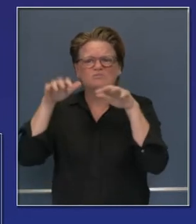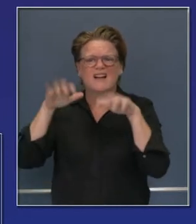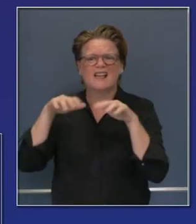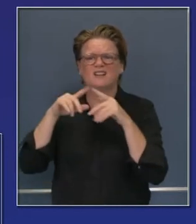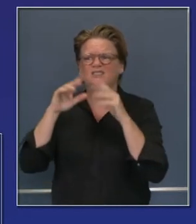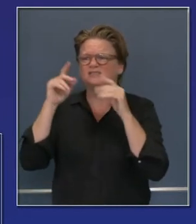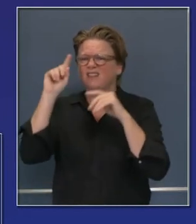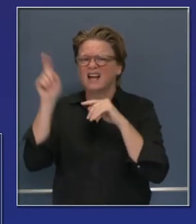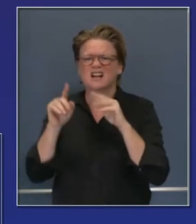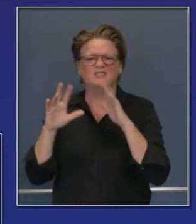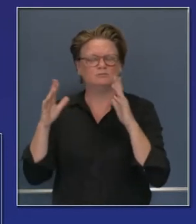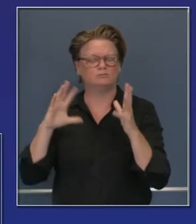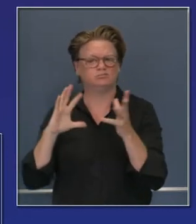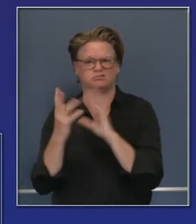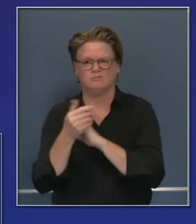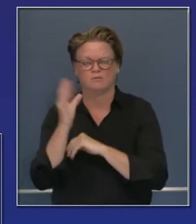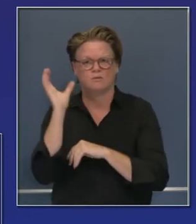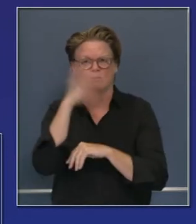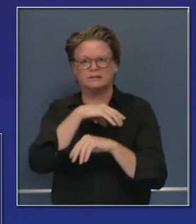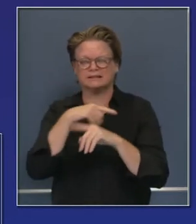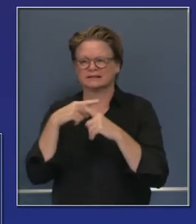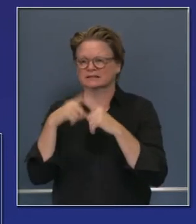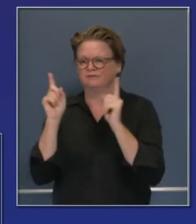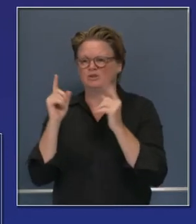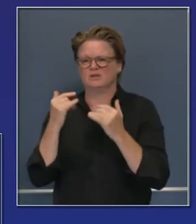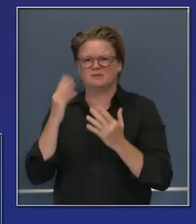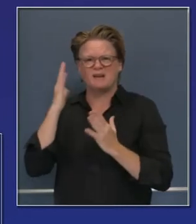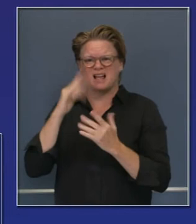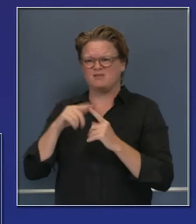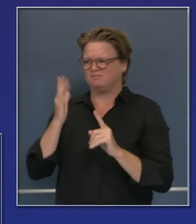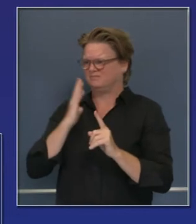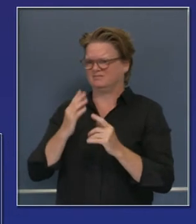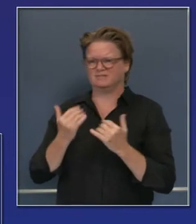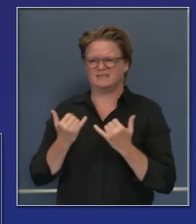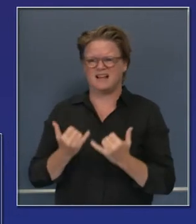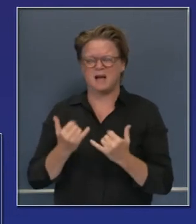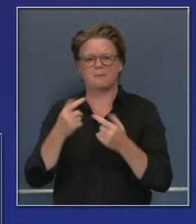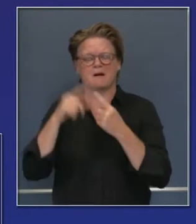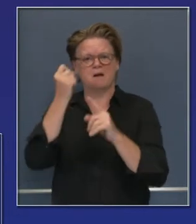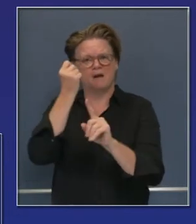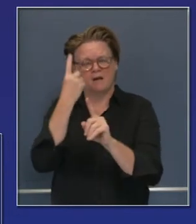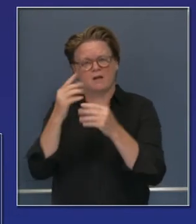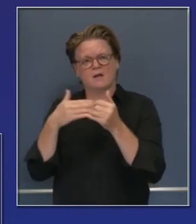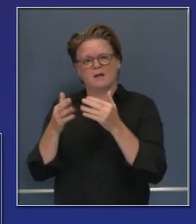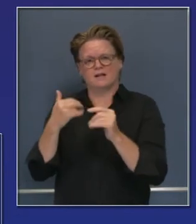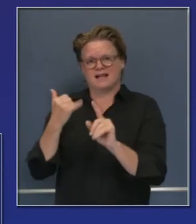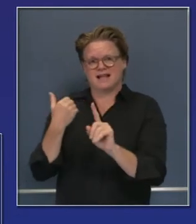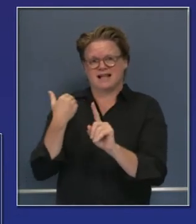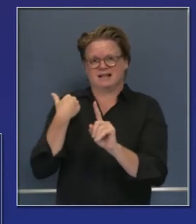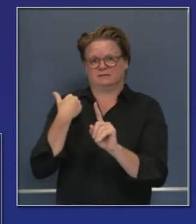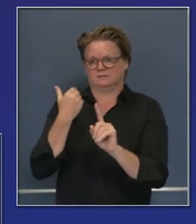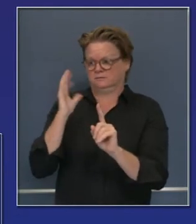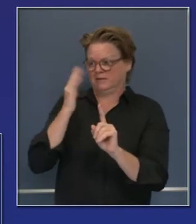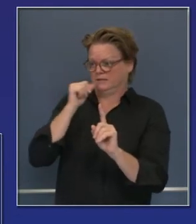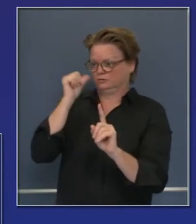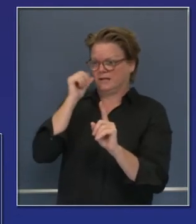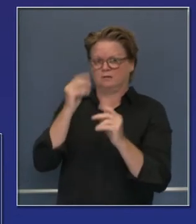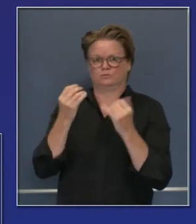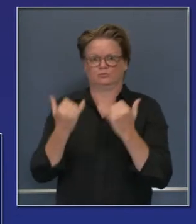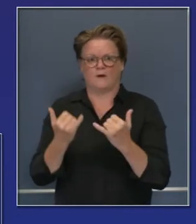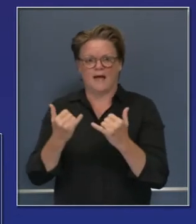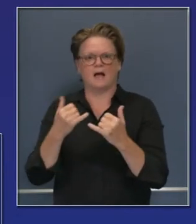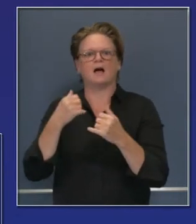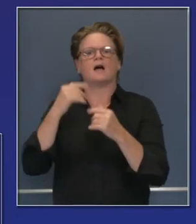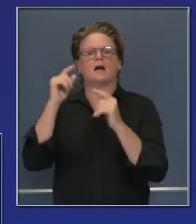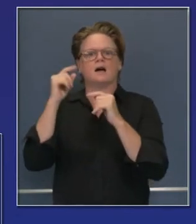ha hecho un impacto muy grande. Entonces, el área de Santa Cruz, CZU, 13% contenido, 78,000 acres, eso